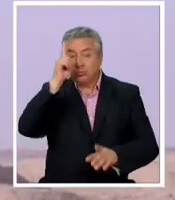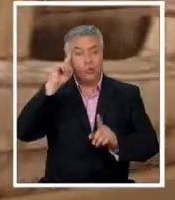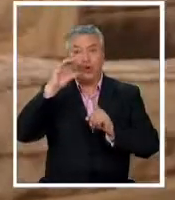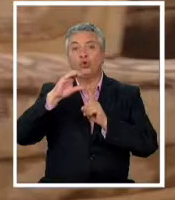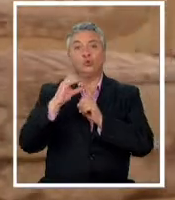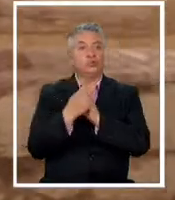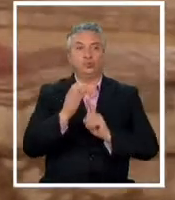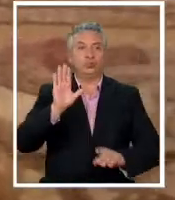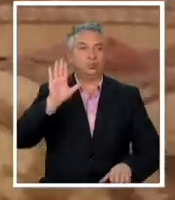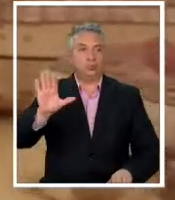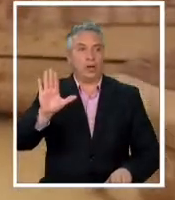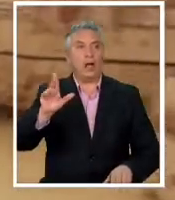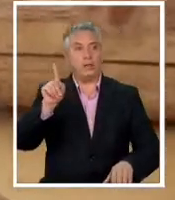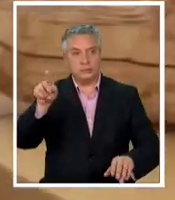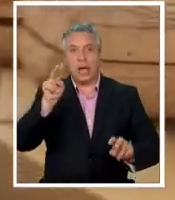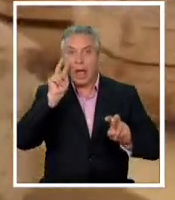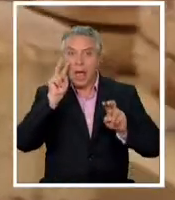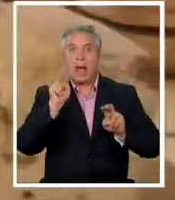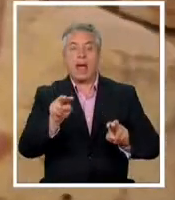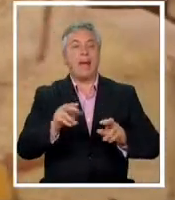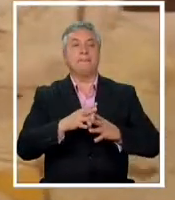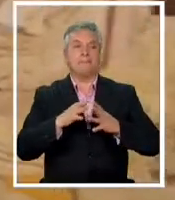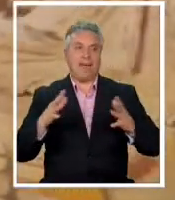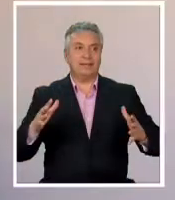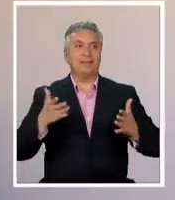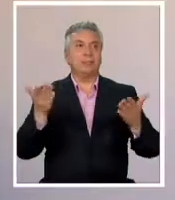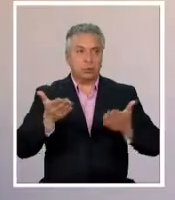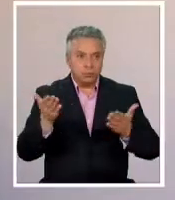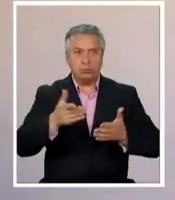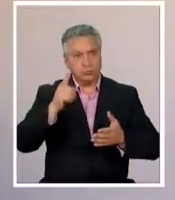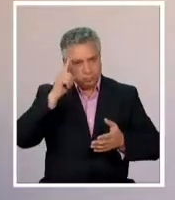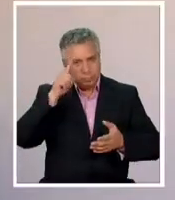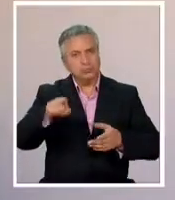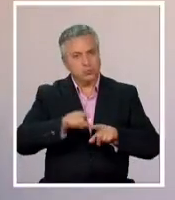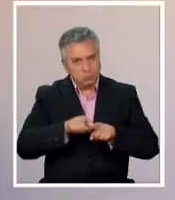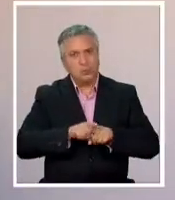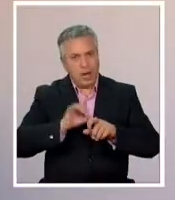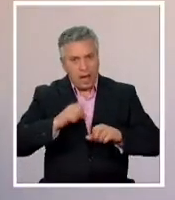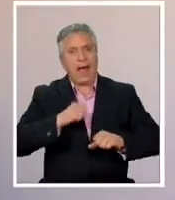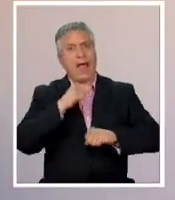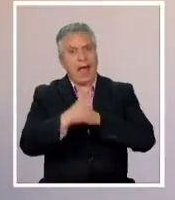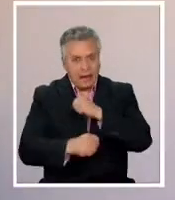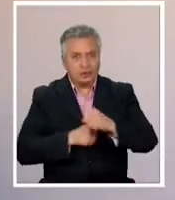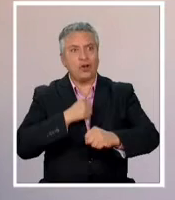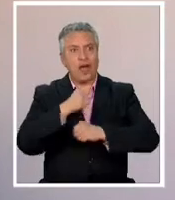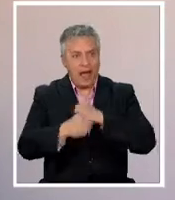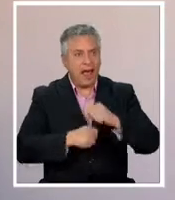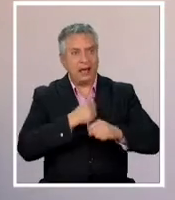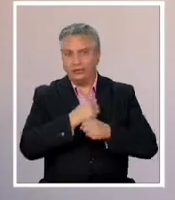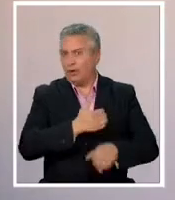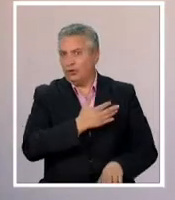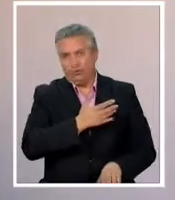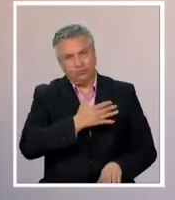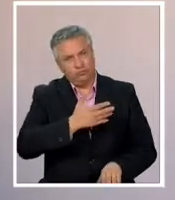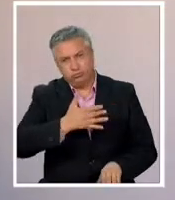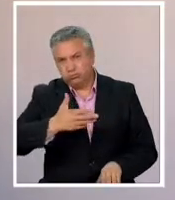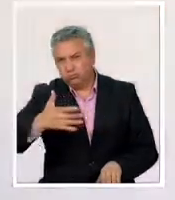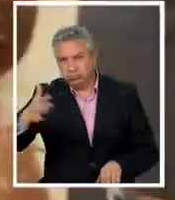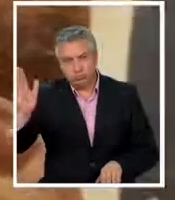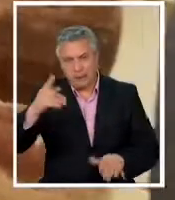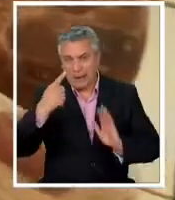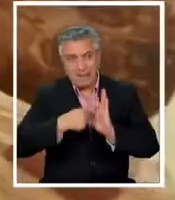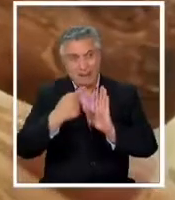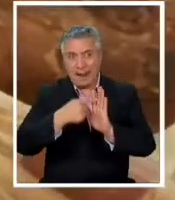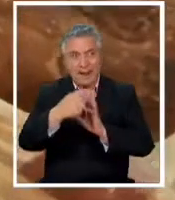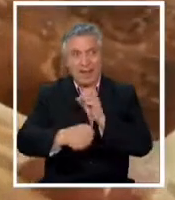hacen que se visibilicen más ¿por qué? porque están preparados para soportar años siglos milenios